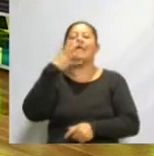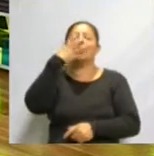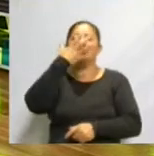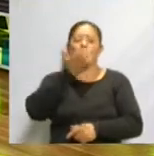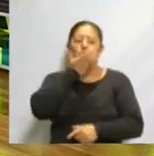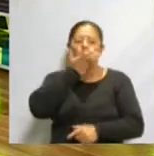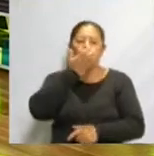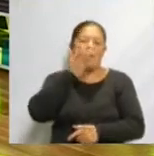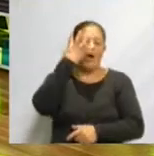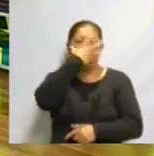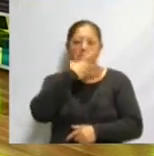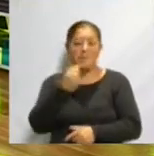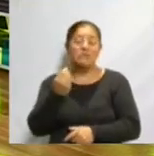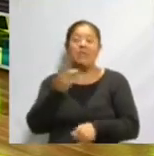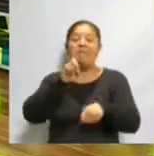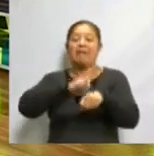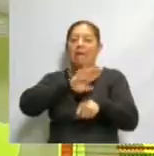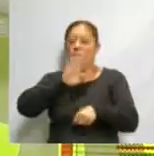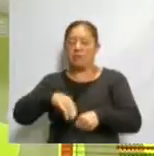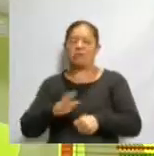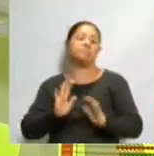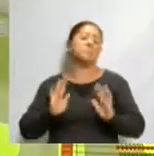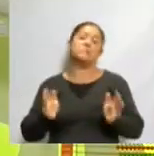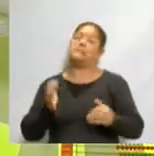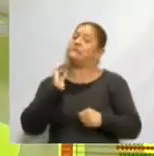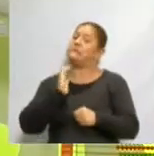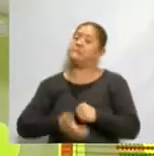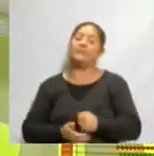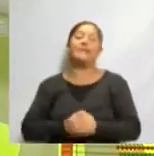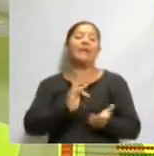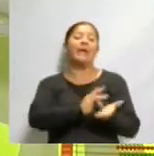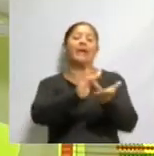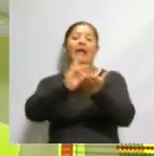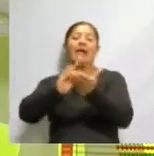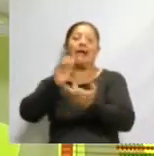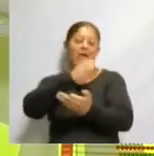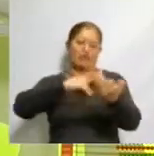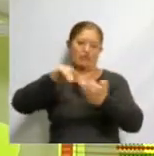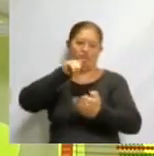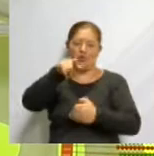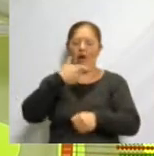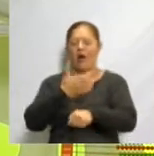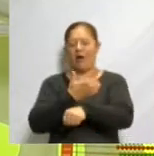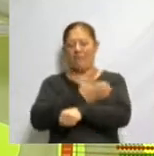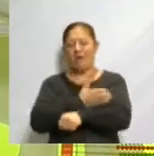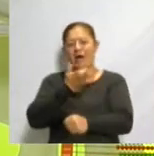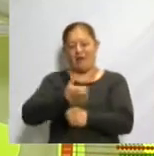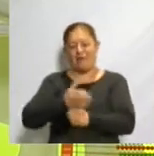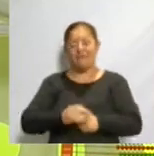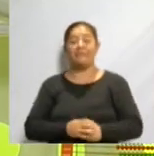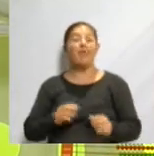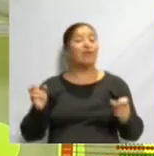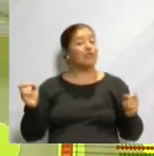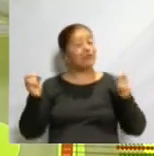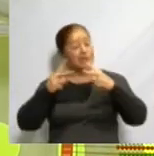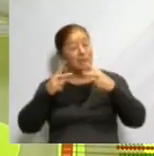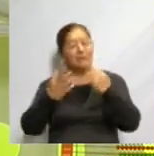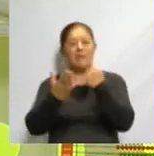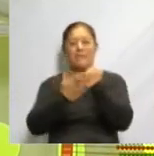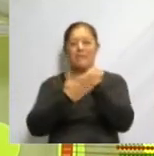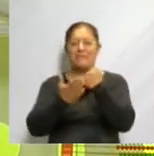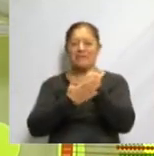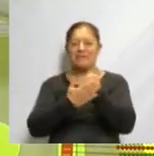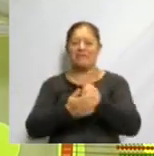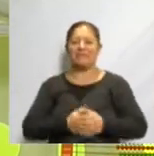Pero ha llegado el final de este programa. Agradecemos a todos por acompañarnos en este episodio. Nos vemos en la próxima